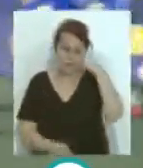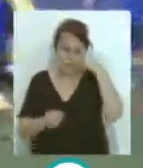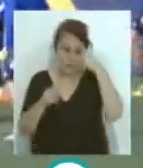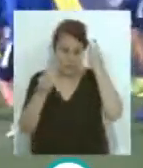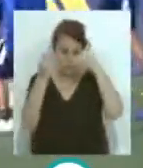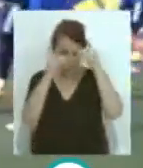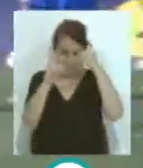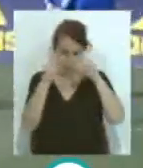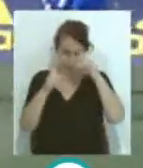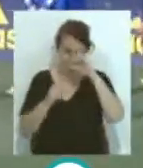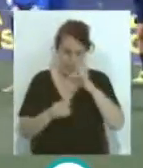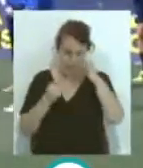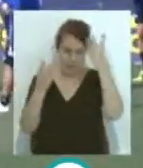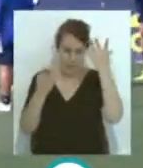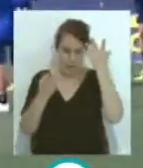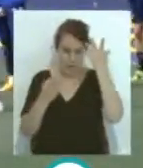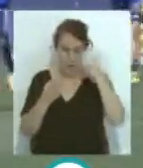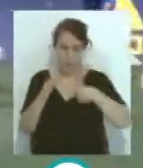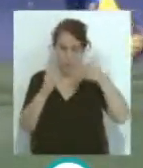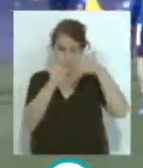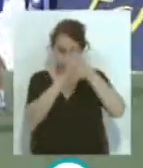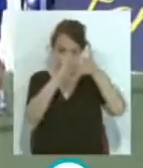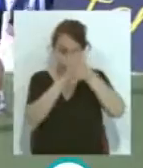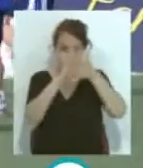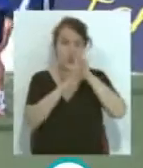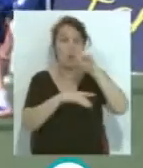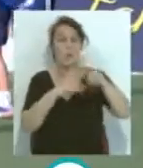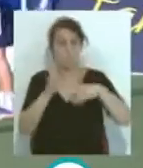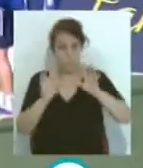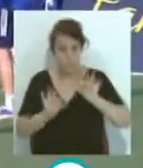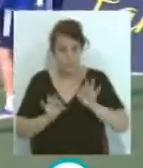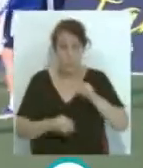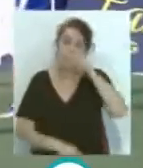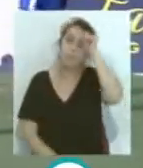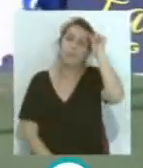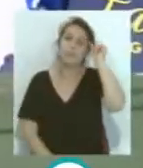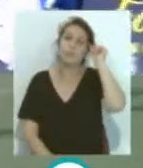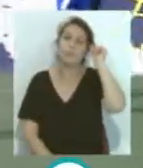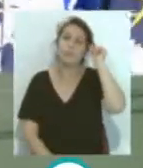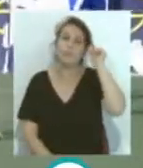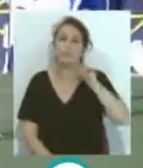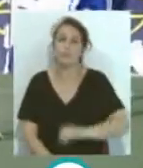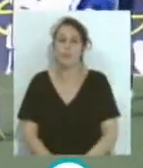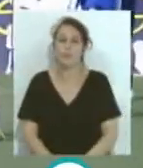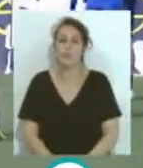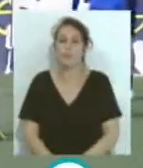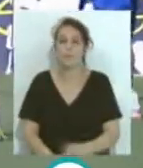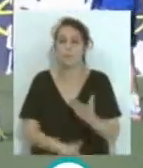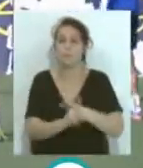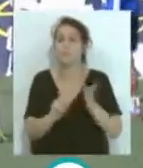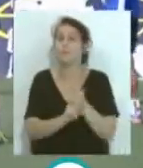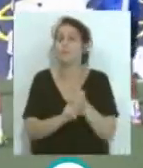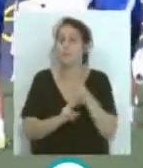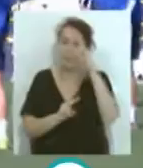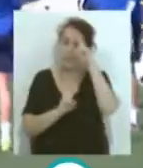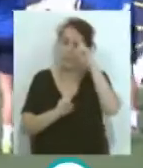...va desarrollando ideas... ...la va exponiendo... ...lo que sí es verdad que Álvaro... ...está... ...consiguiendo el